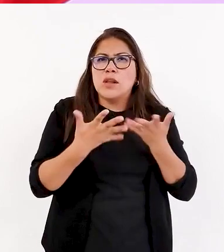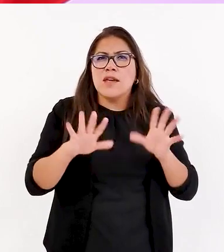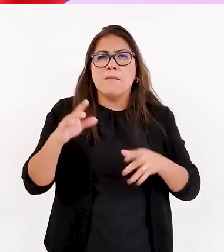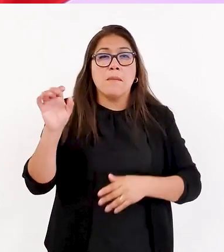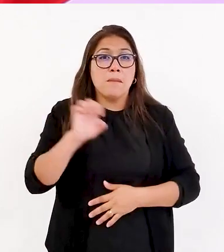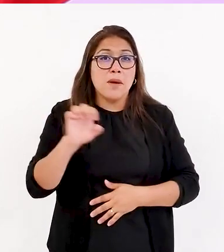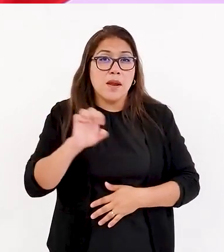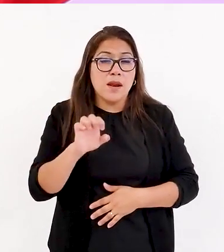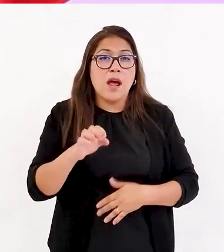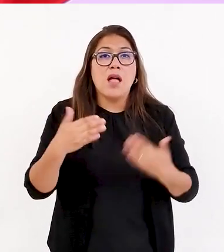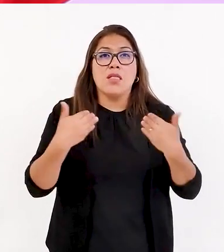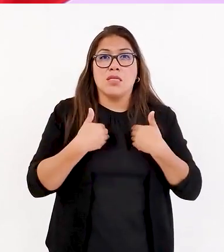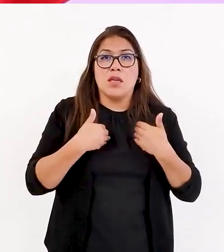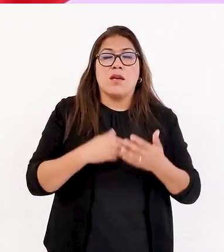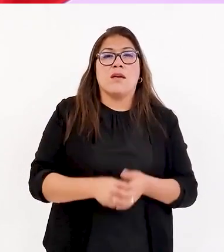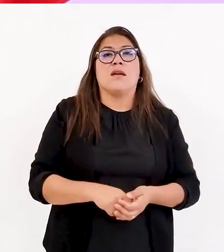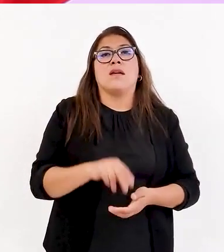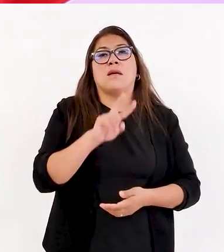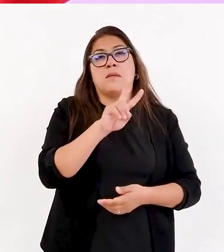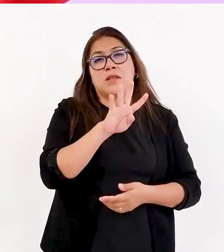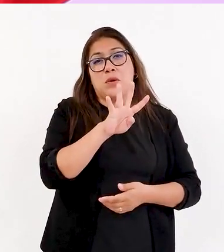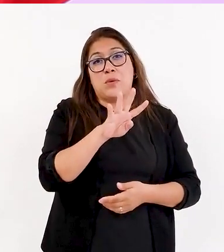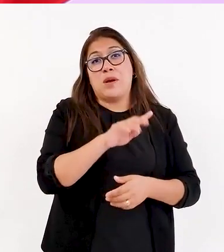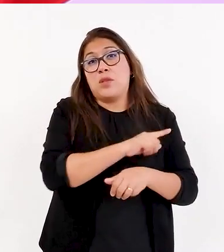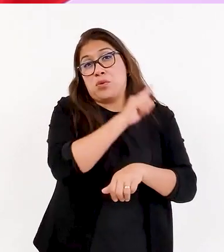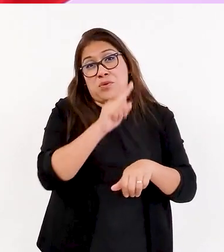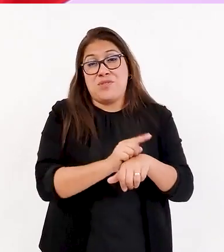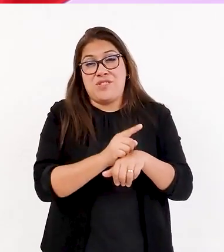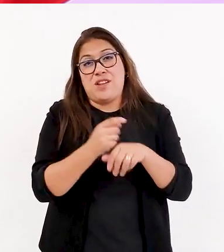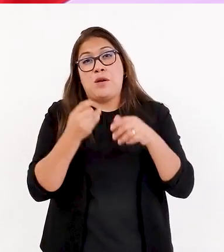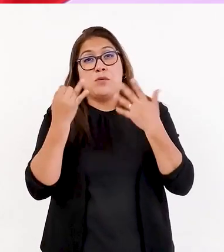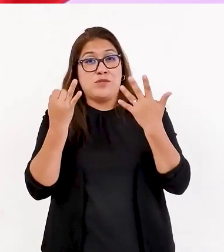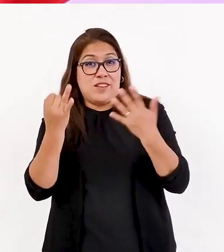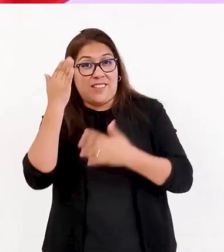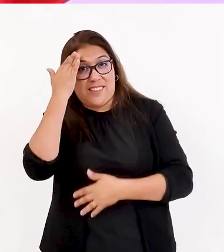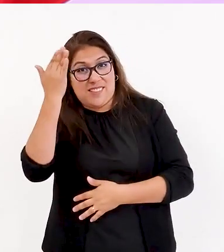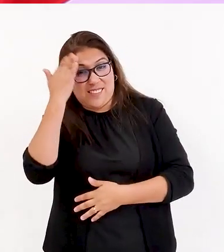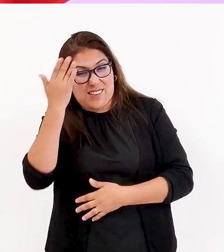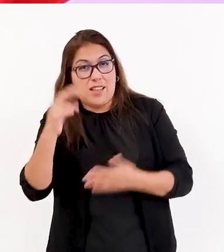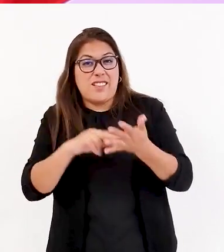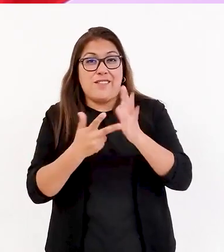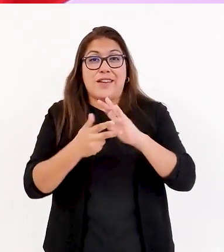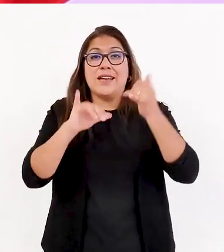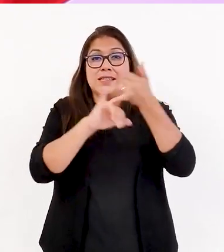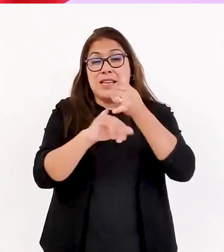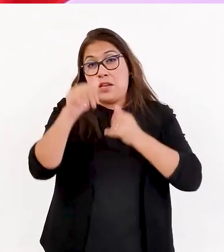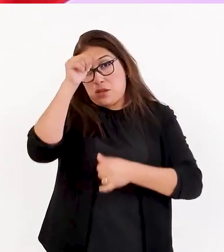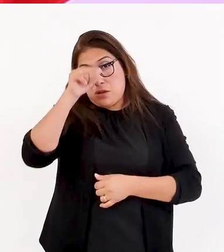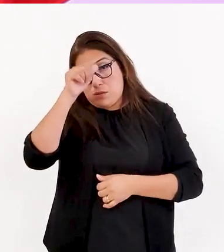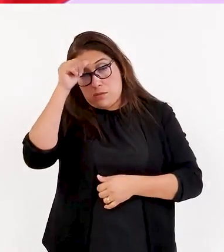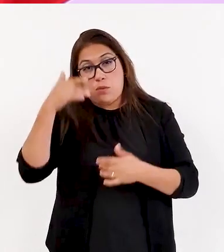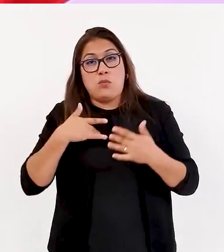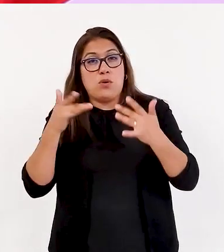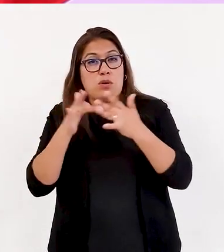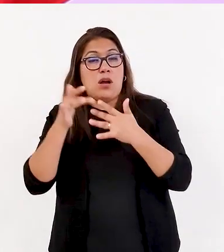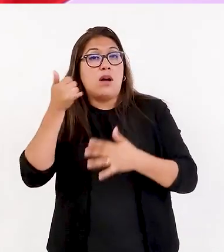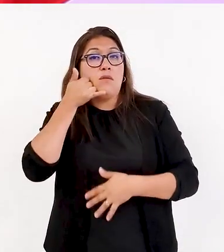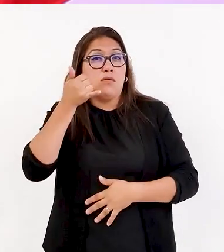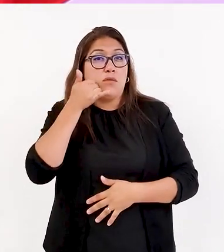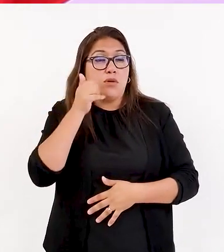servicio de 24-7, o sea, las 24 horas, incluso sábado y domingo, pueden comunicarse con el teléfono